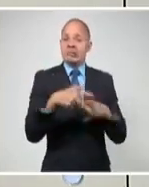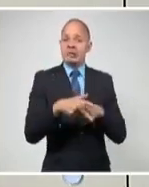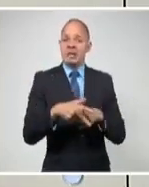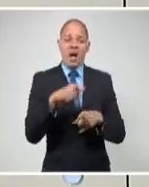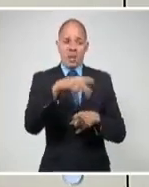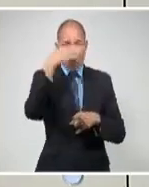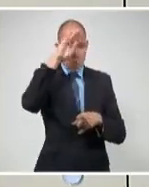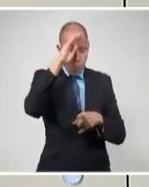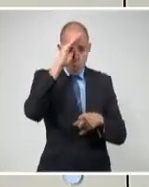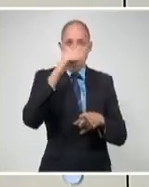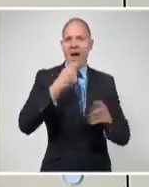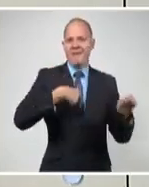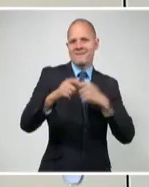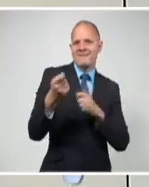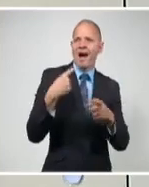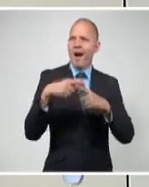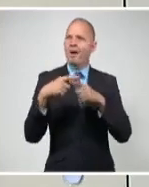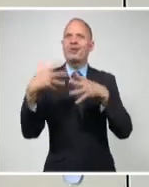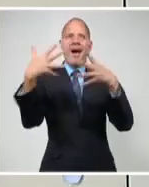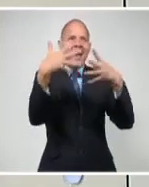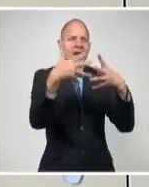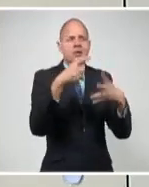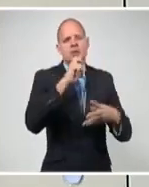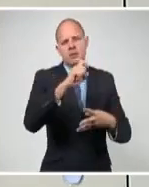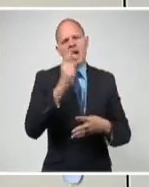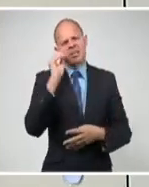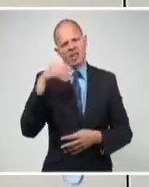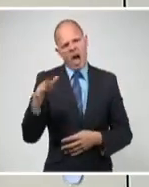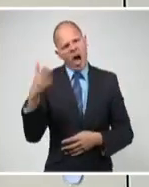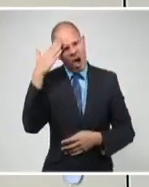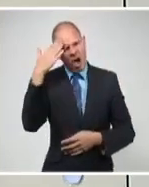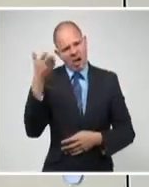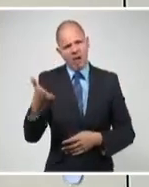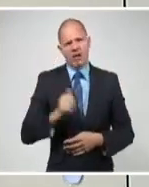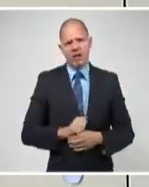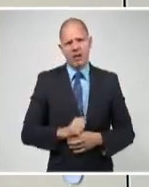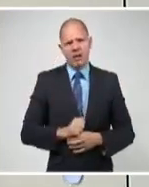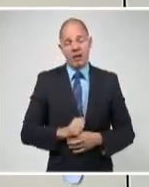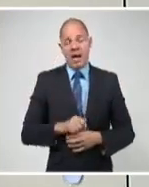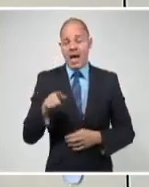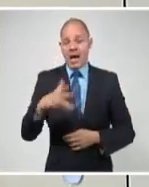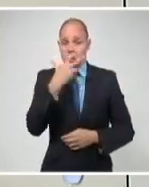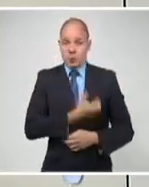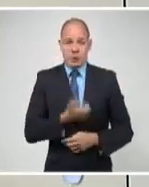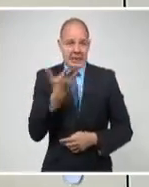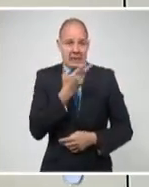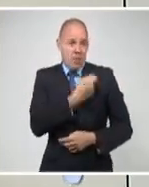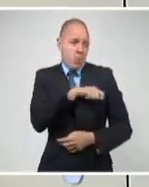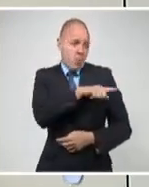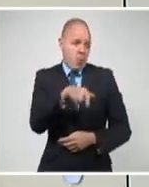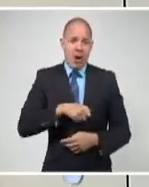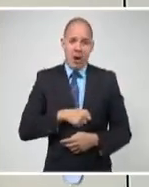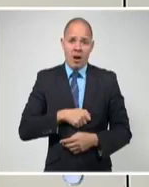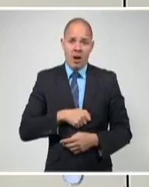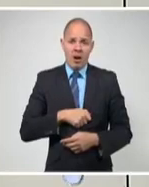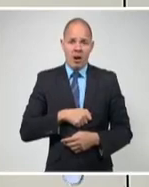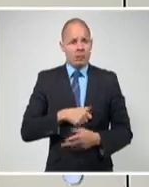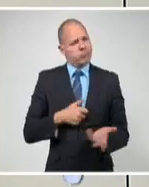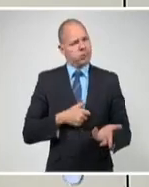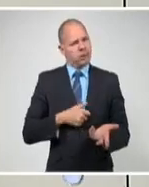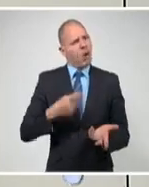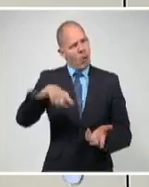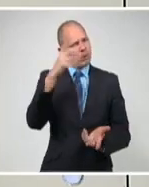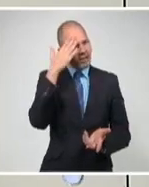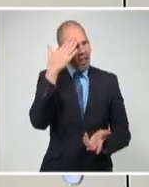normal, con un costo elevadísimo para la familia cubana. No sabremos nosotros lo que ese bloqueo ha representado para nuestras